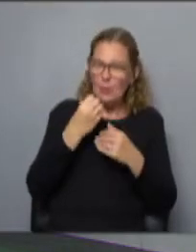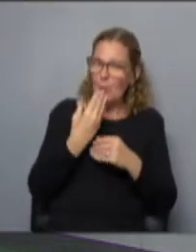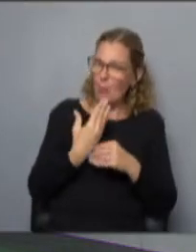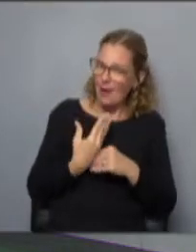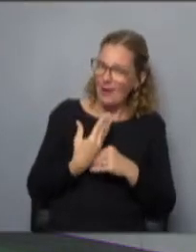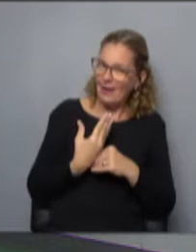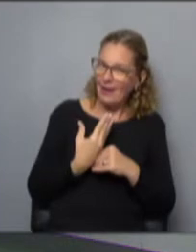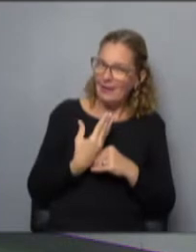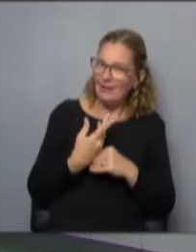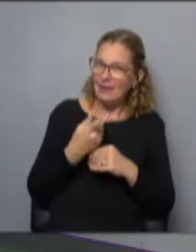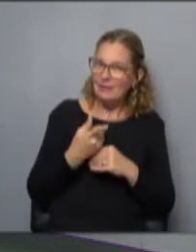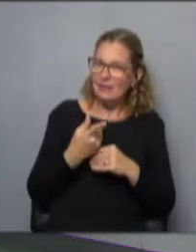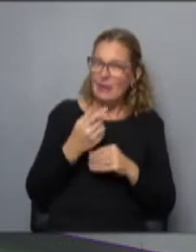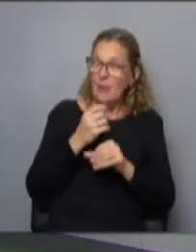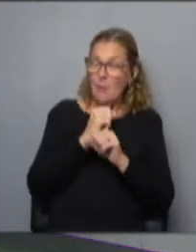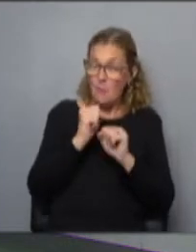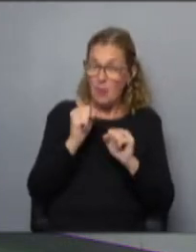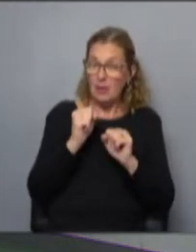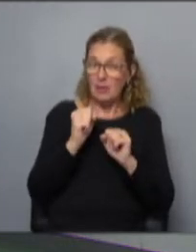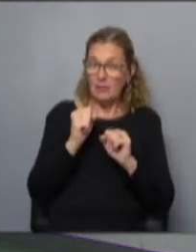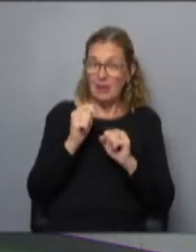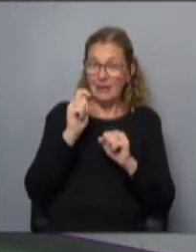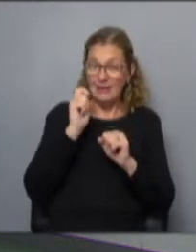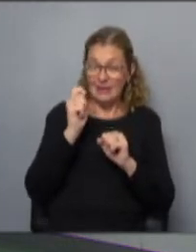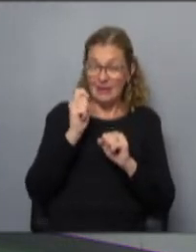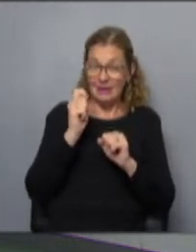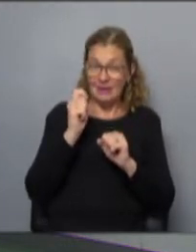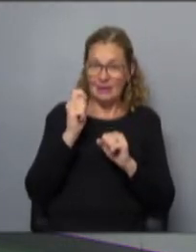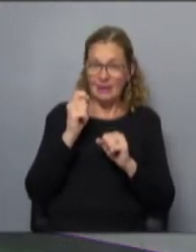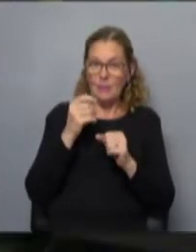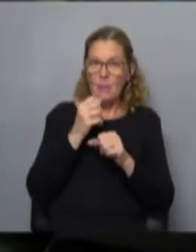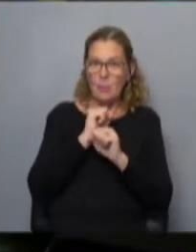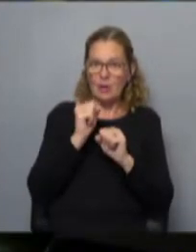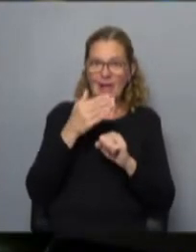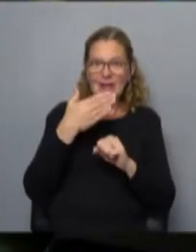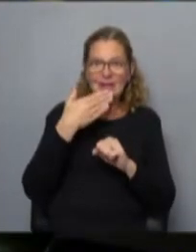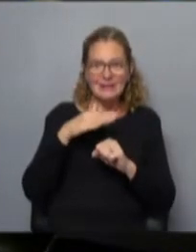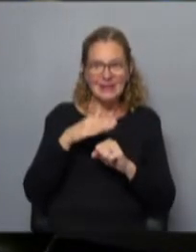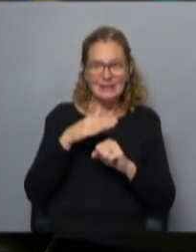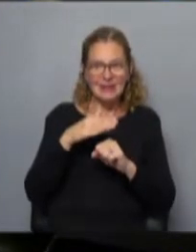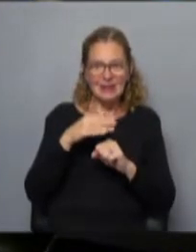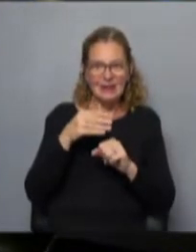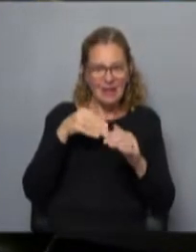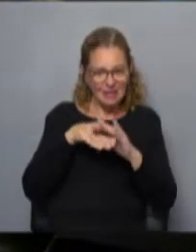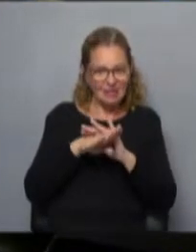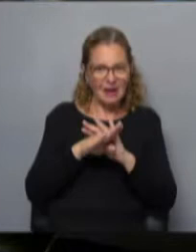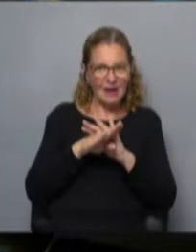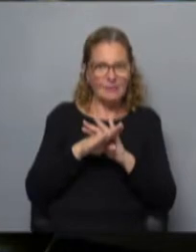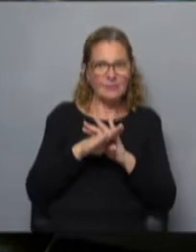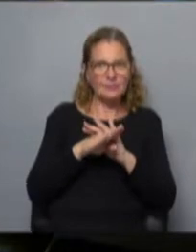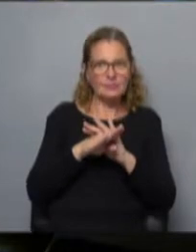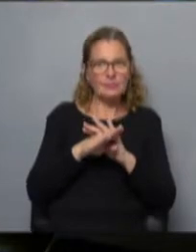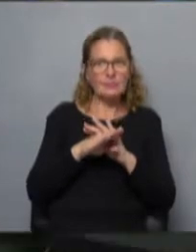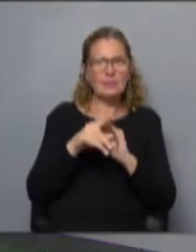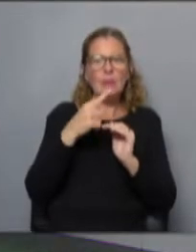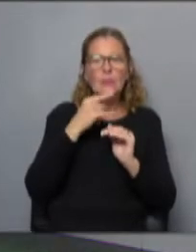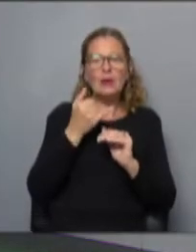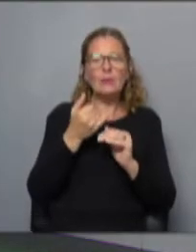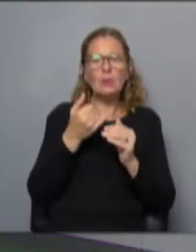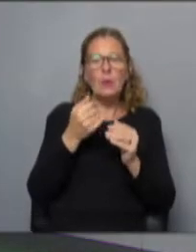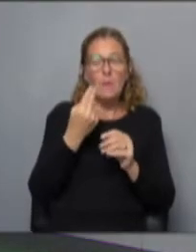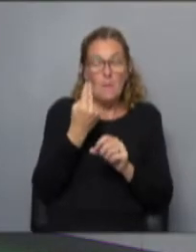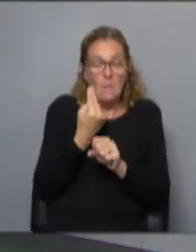que el código está disponible para que quienes son desarrolladores lo puedan entender, incluso intervenir. Los softwares de código abierto